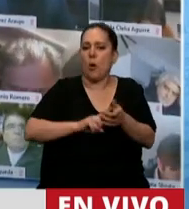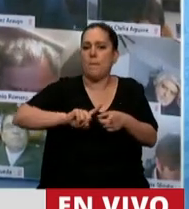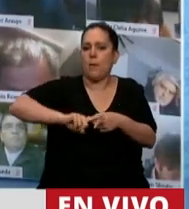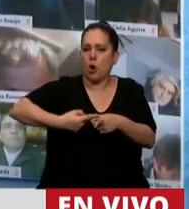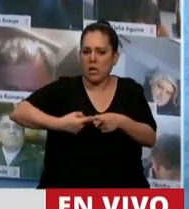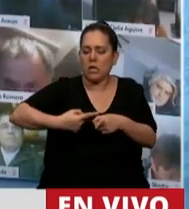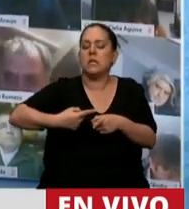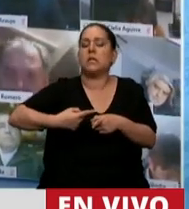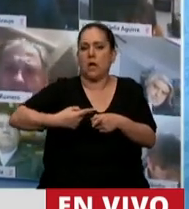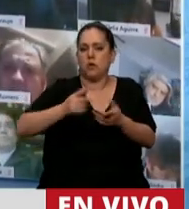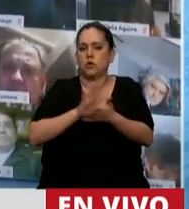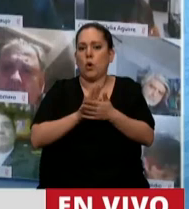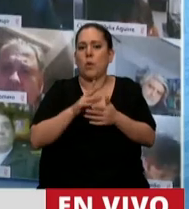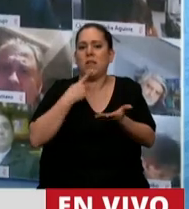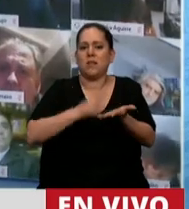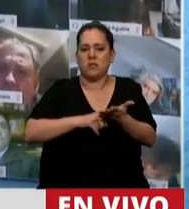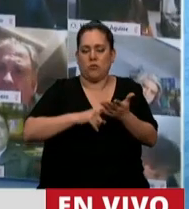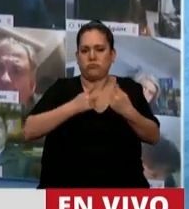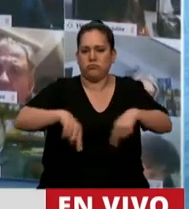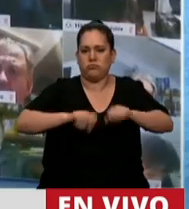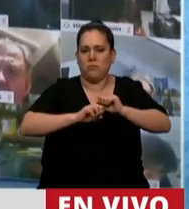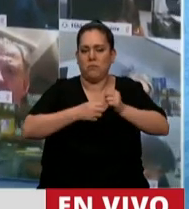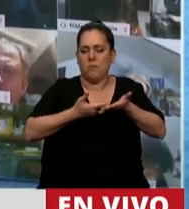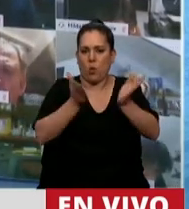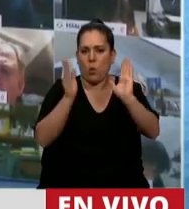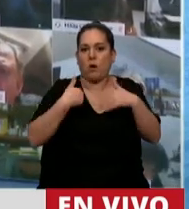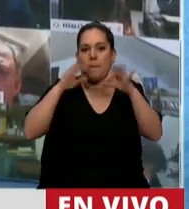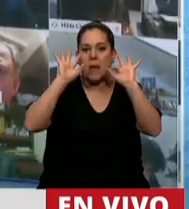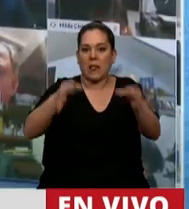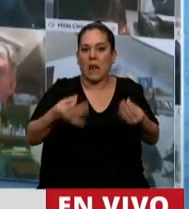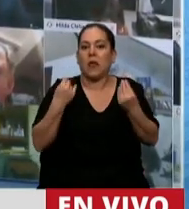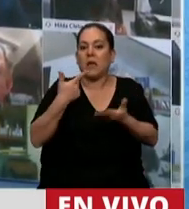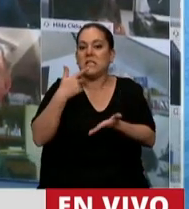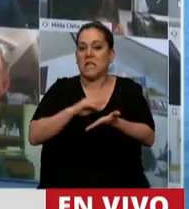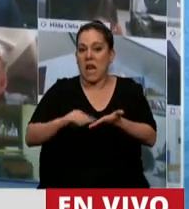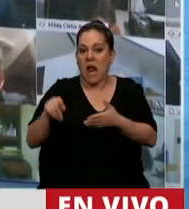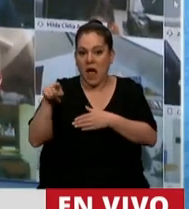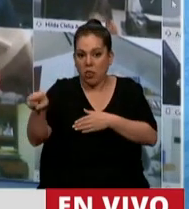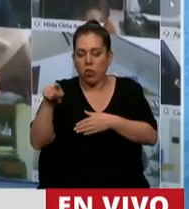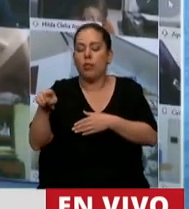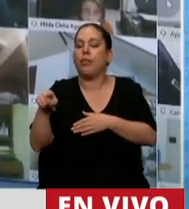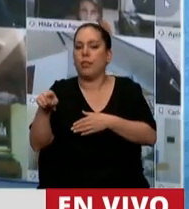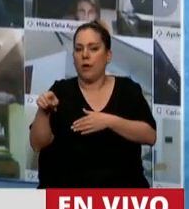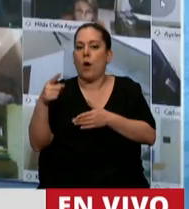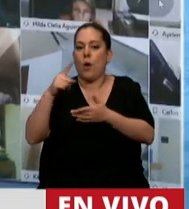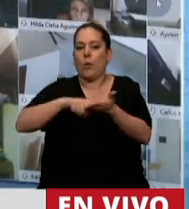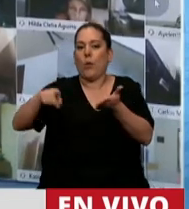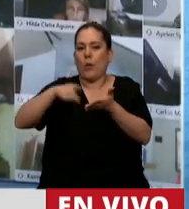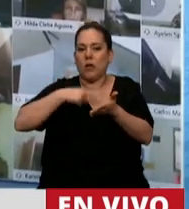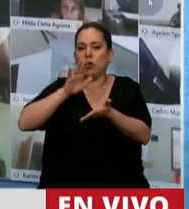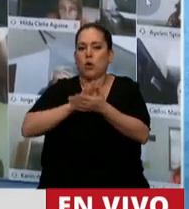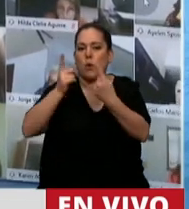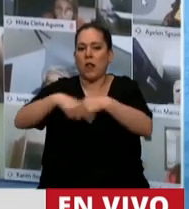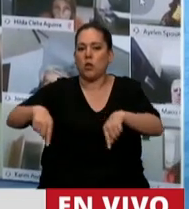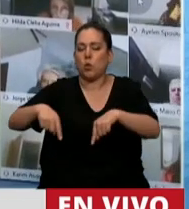con respecto a políticas públicas, me acabo de enterar que el Senado de la Nación ha revertido el veto sobre la industria